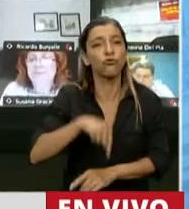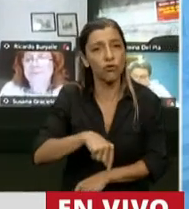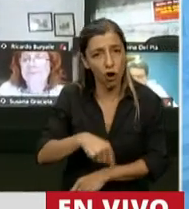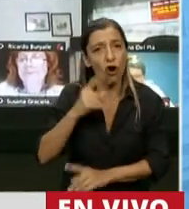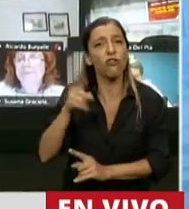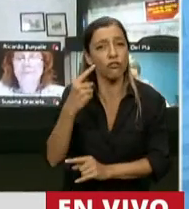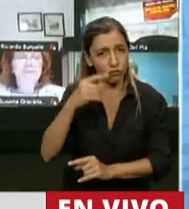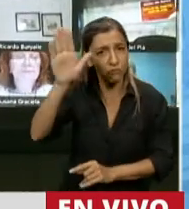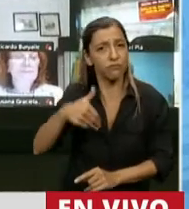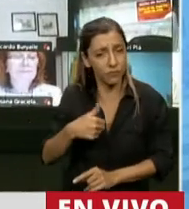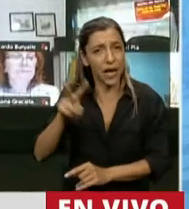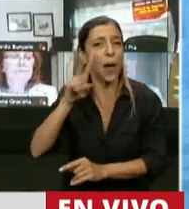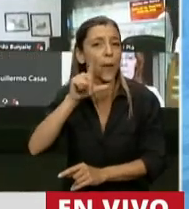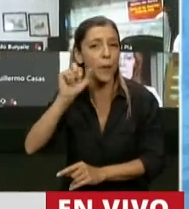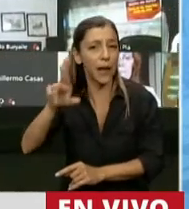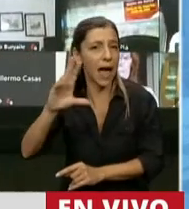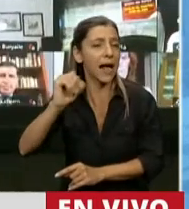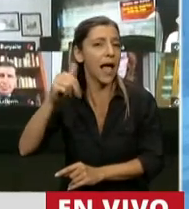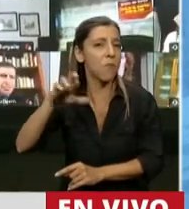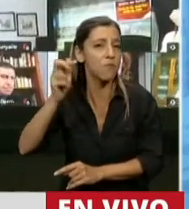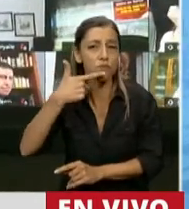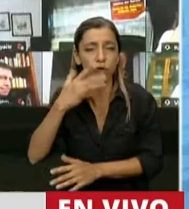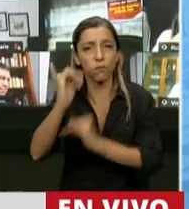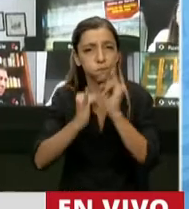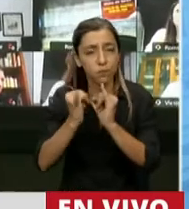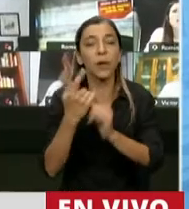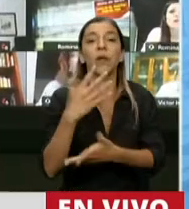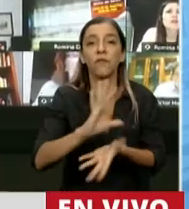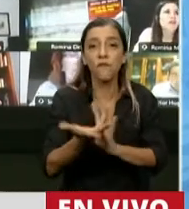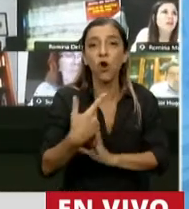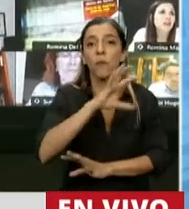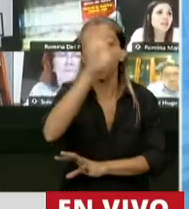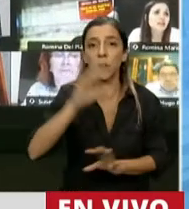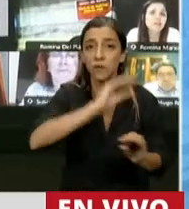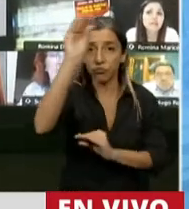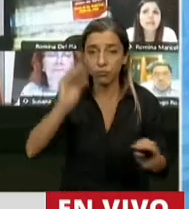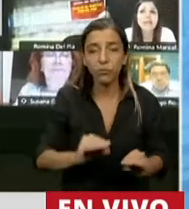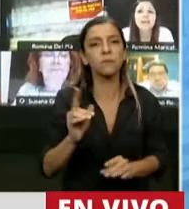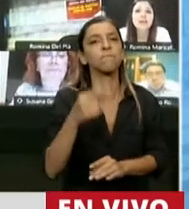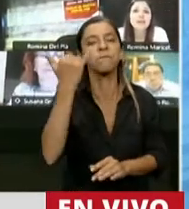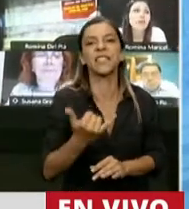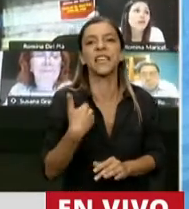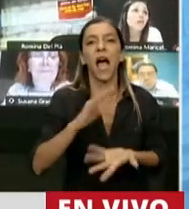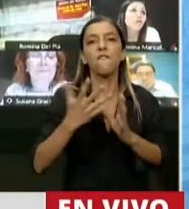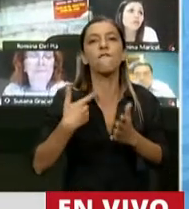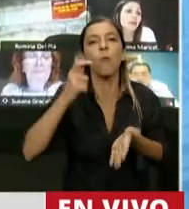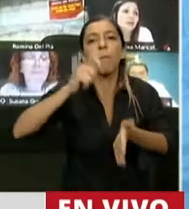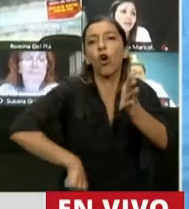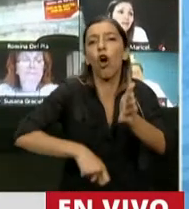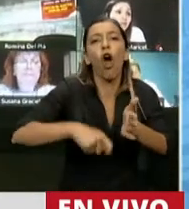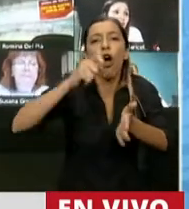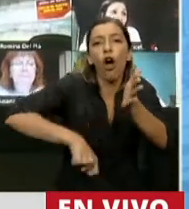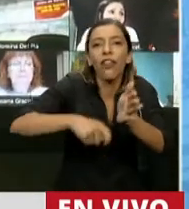Vidar Campos decía el régimen de coparticipación tiene perfil contractualista y ningún